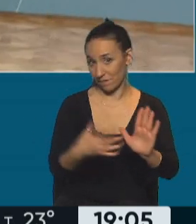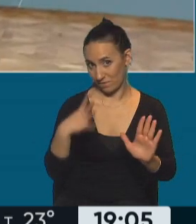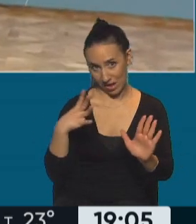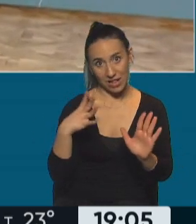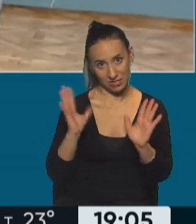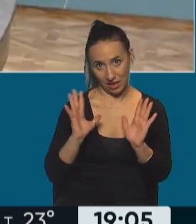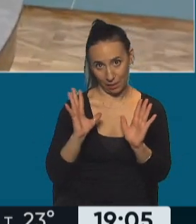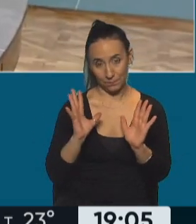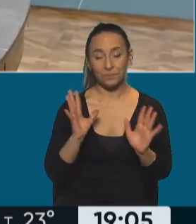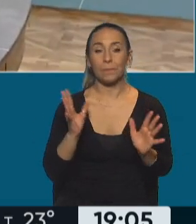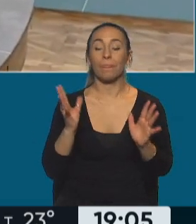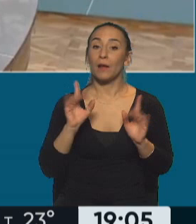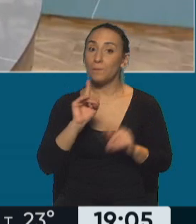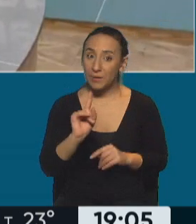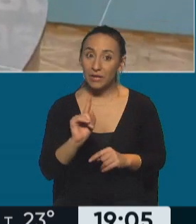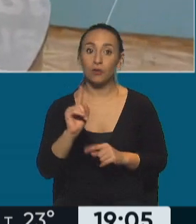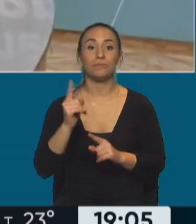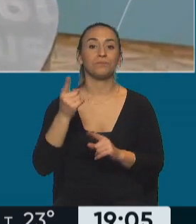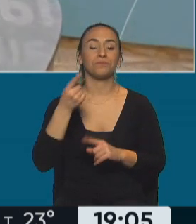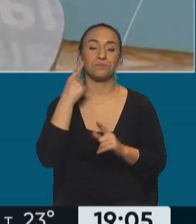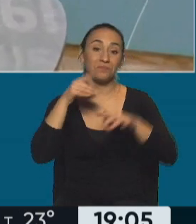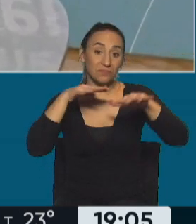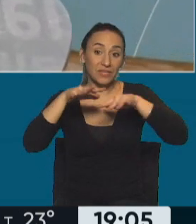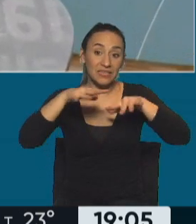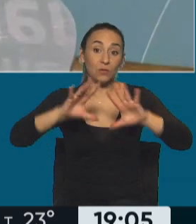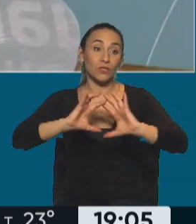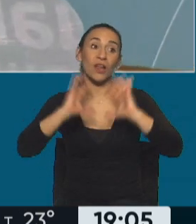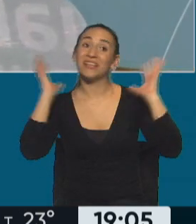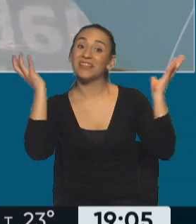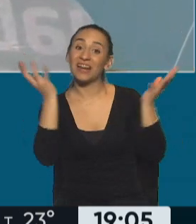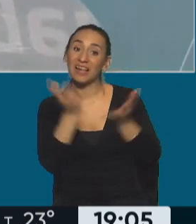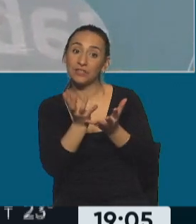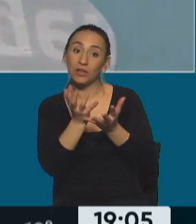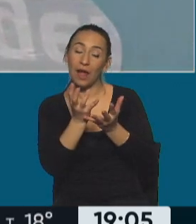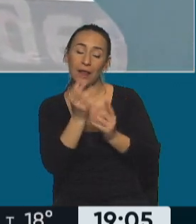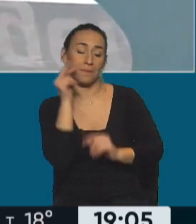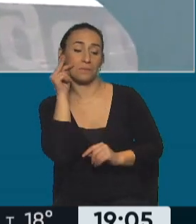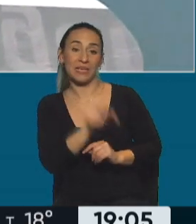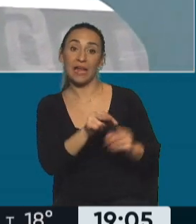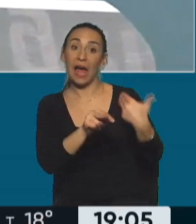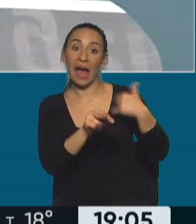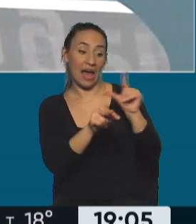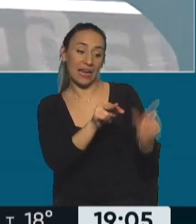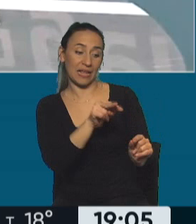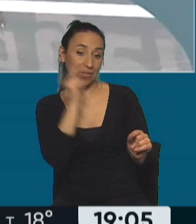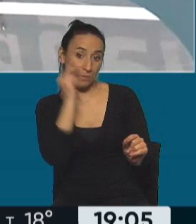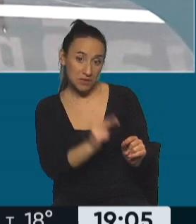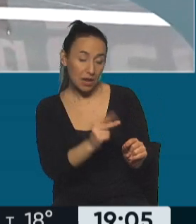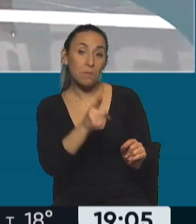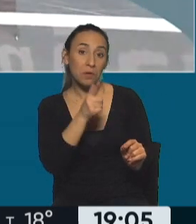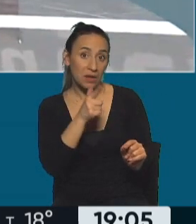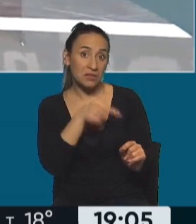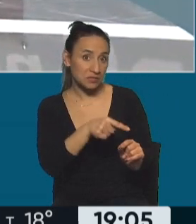internacional, desde el plano mediático internacional, pareciera también tener a priori, vuelvo a decir, buena aceptación.